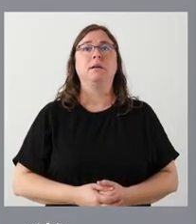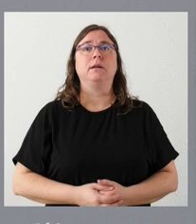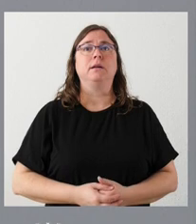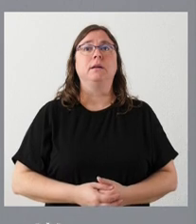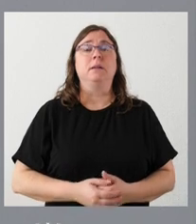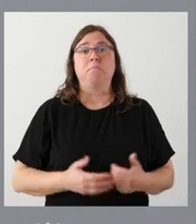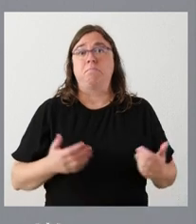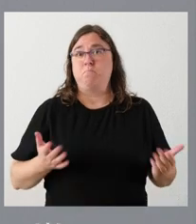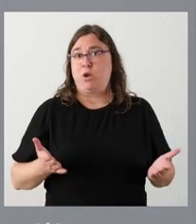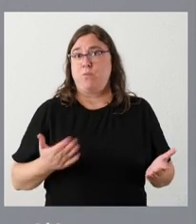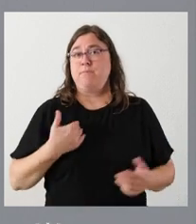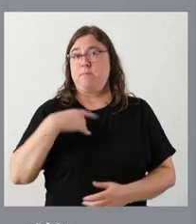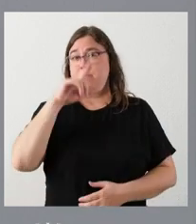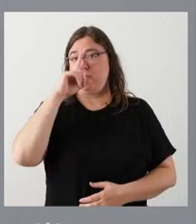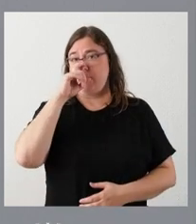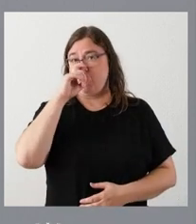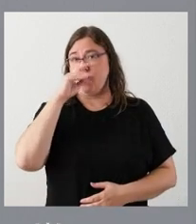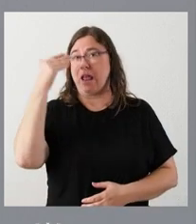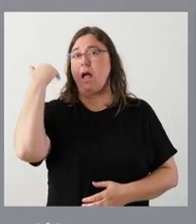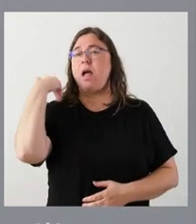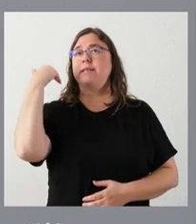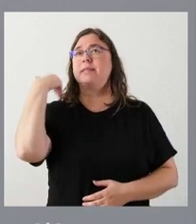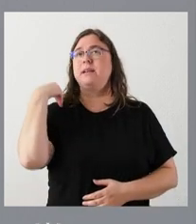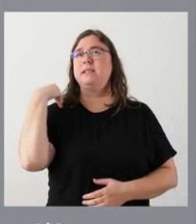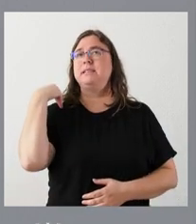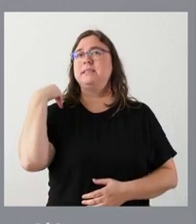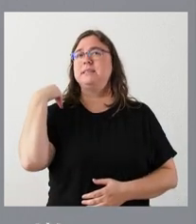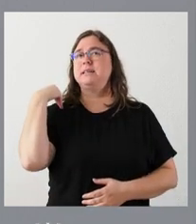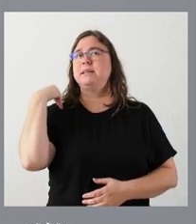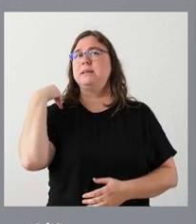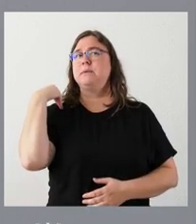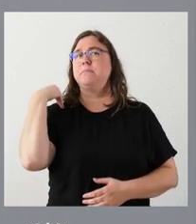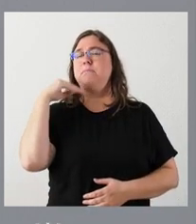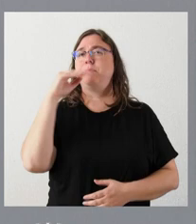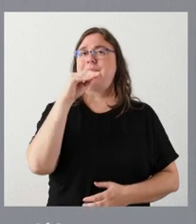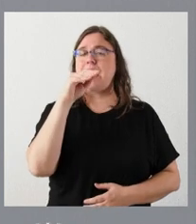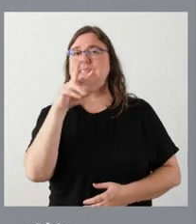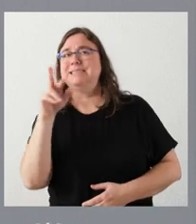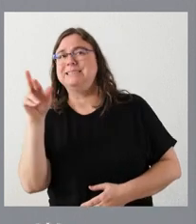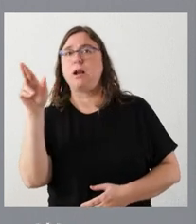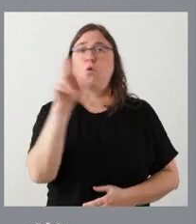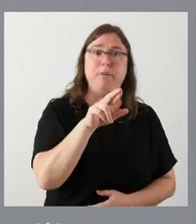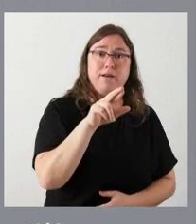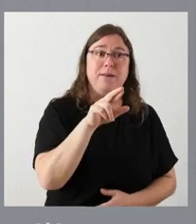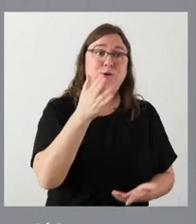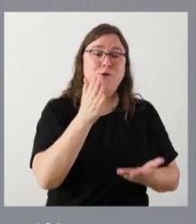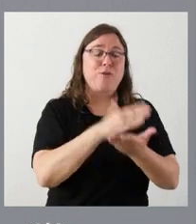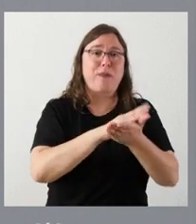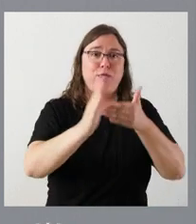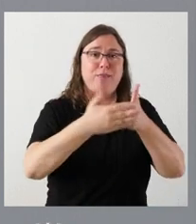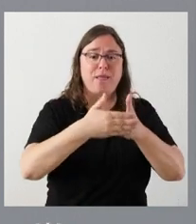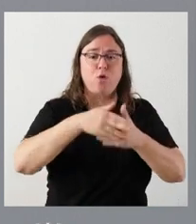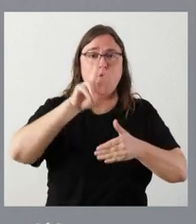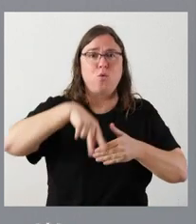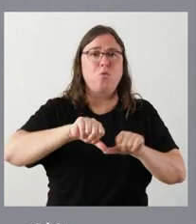Bueno, recordarán ustedes que antes creo que pedían la recuperación, pero el SERLA nunca se ha cerrado. Yo no